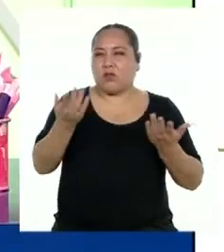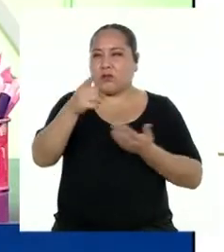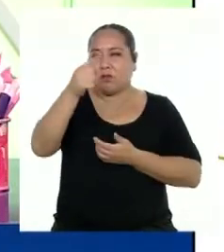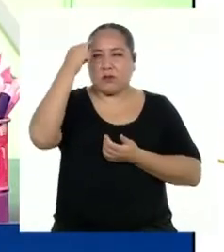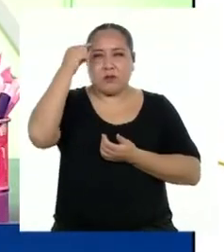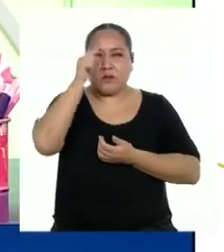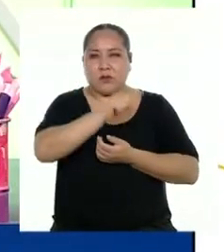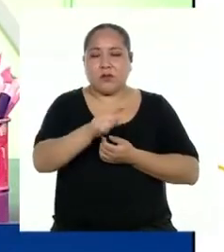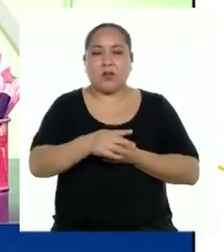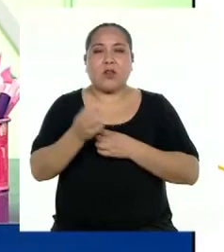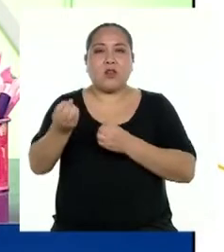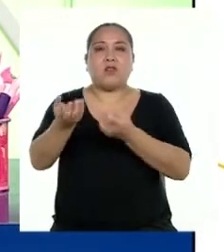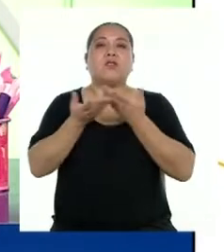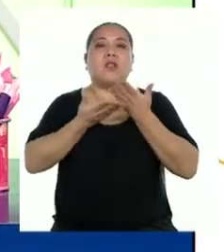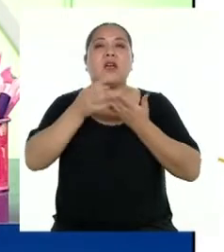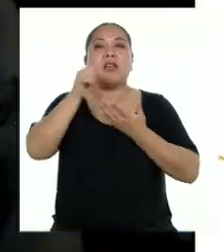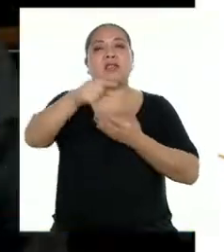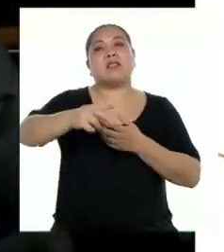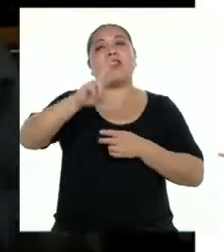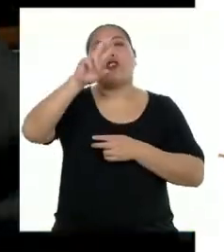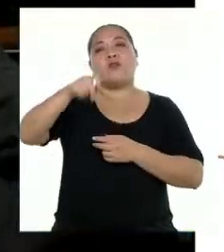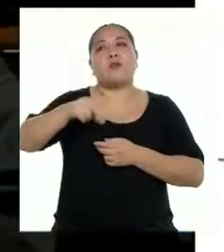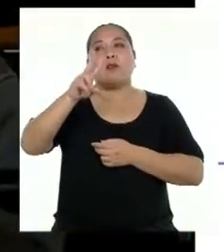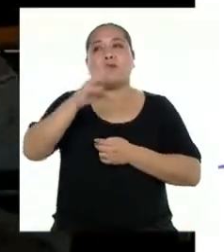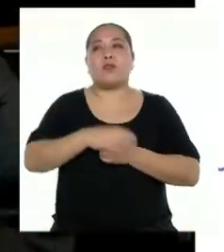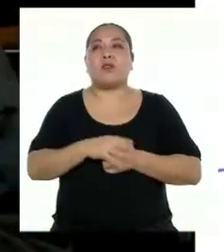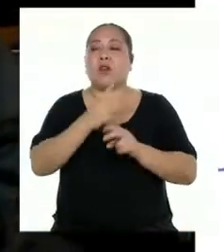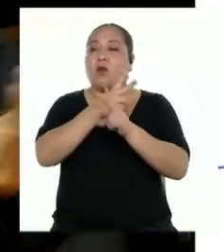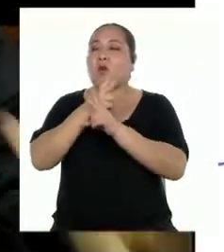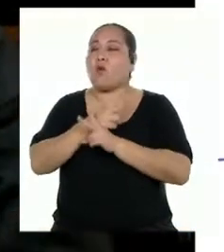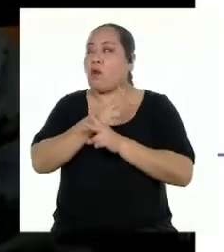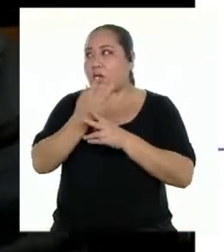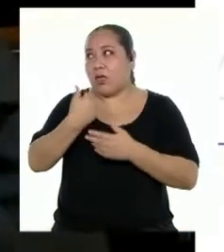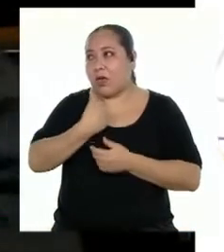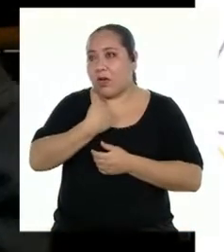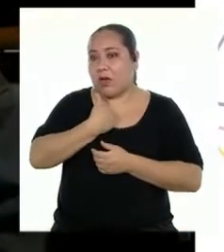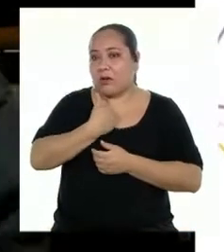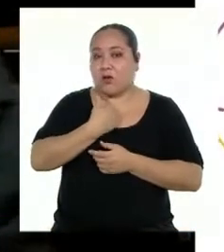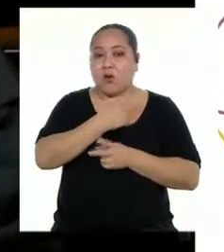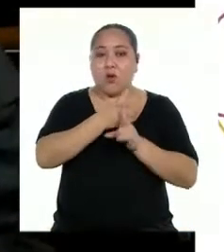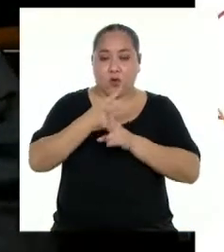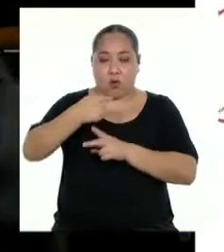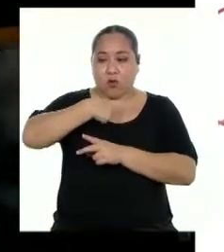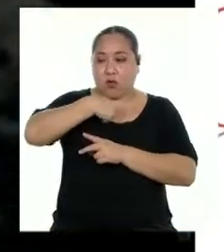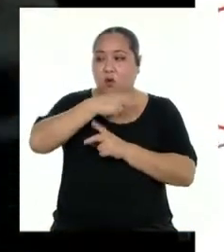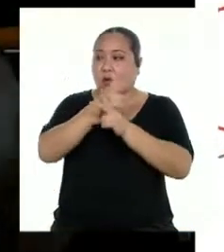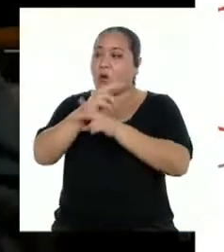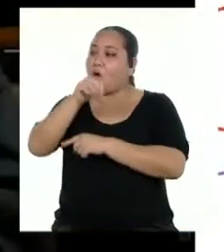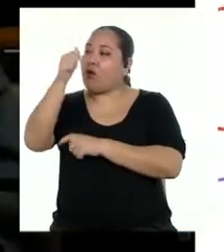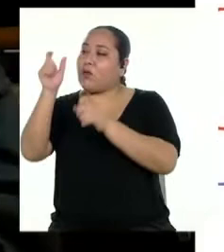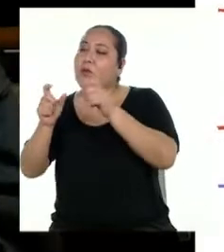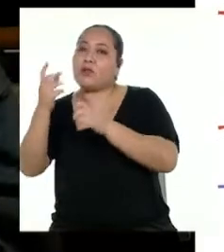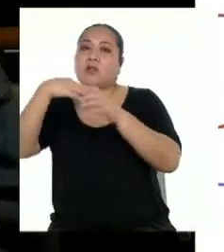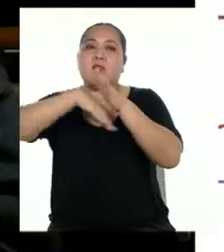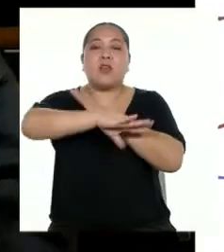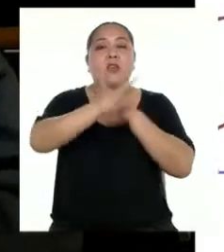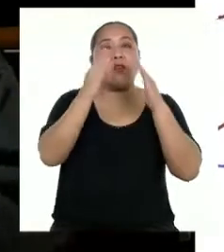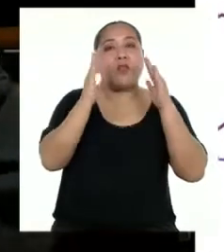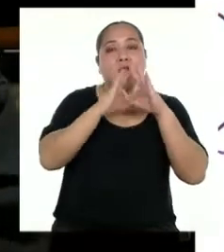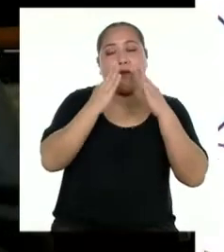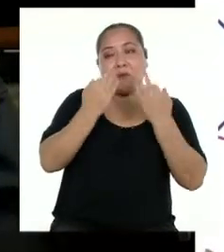que nos deja este 2020? El cuidarnos el uno a los otros en la familia